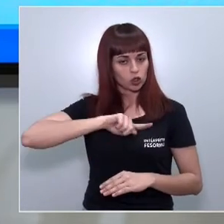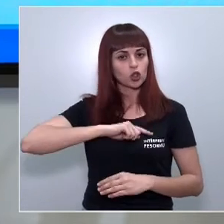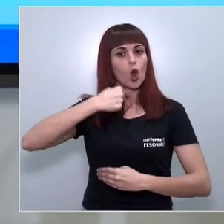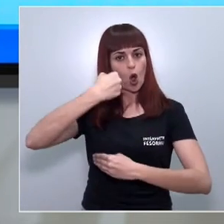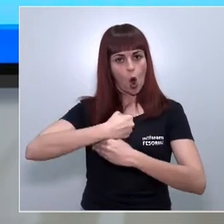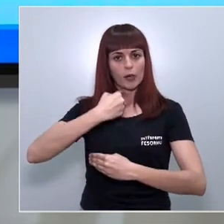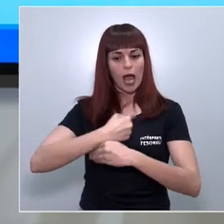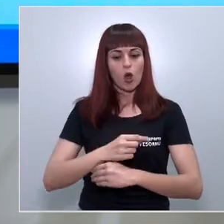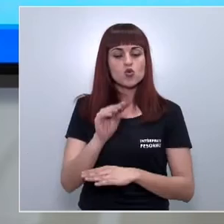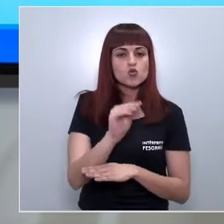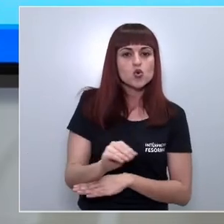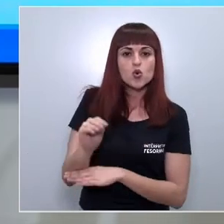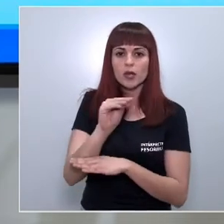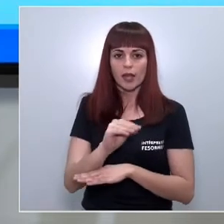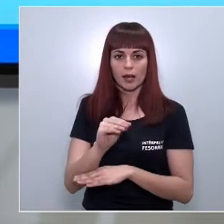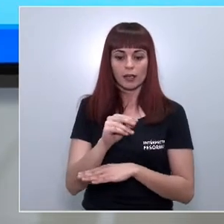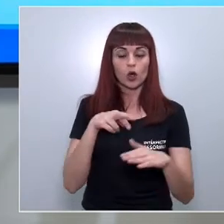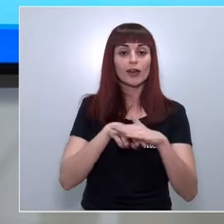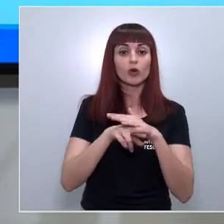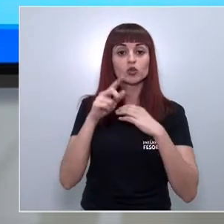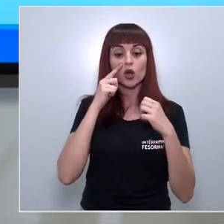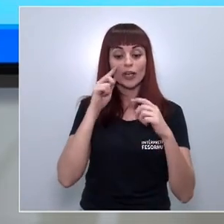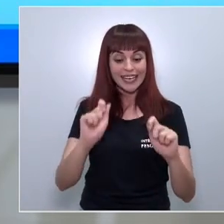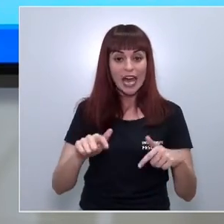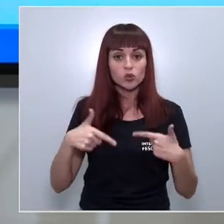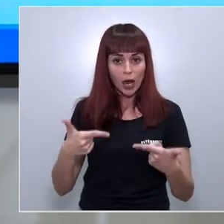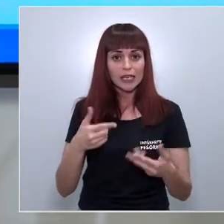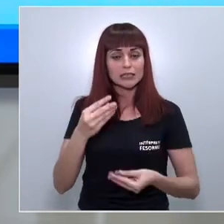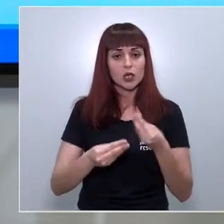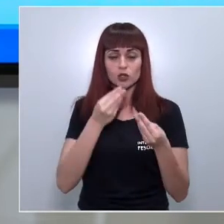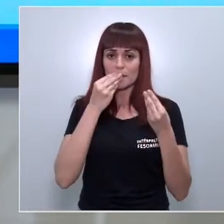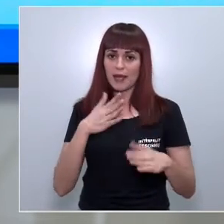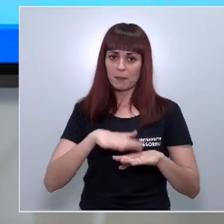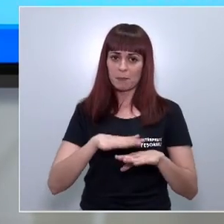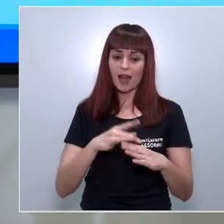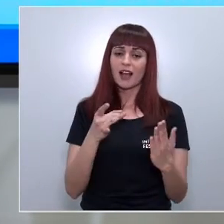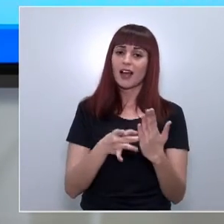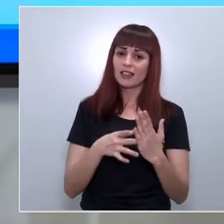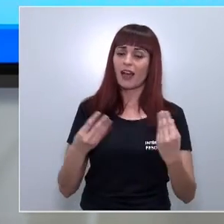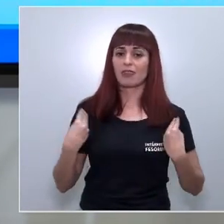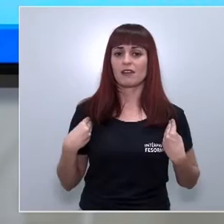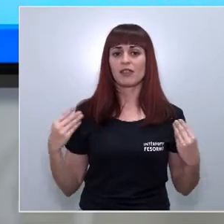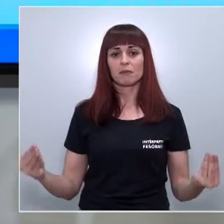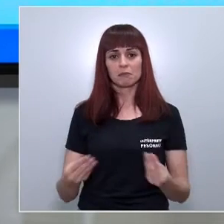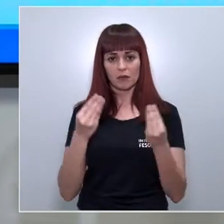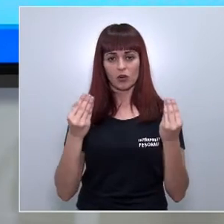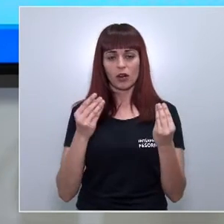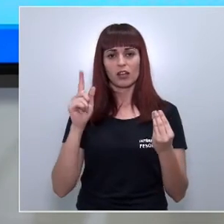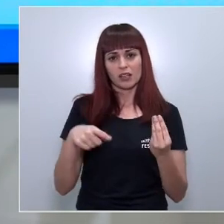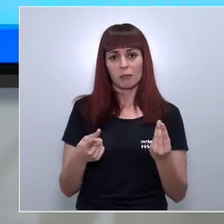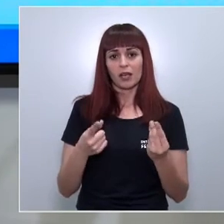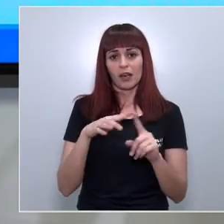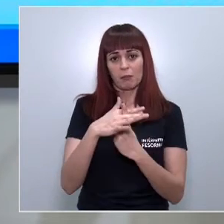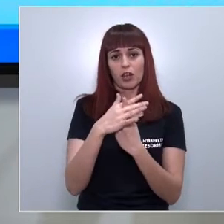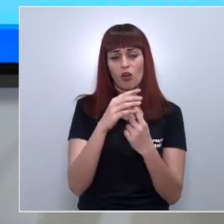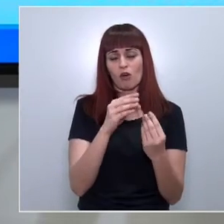velar por la utilización racional de los recursos naturales a fin de proteger y mejorar la calidad de vida y, por supuesto, defender el